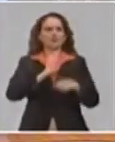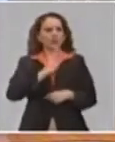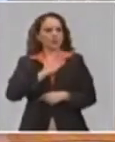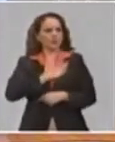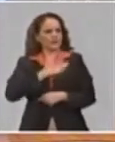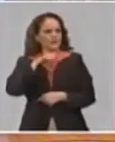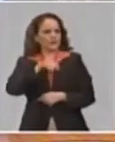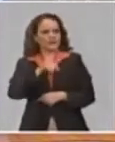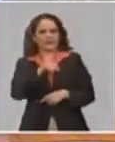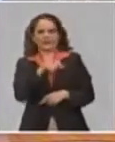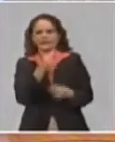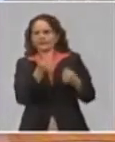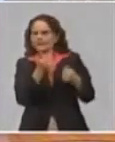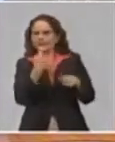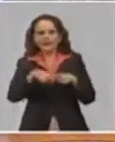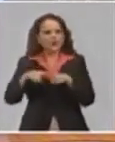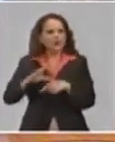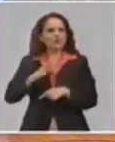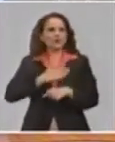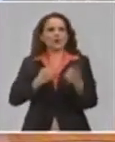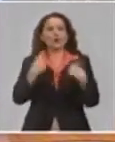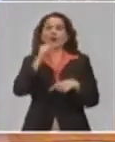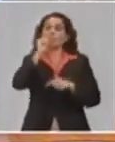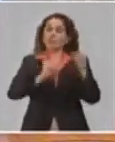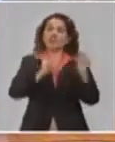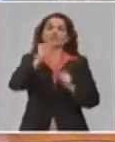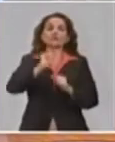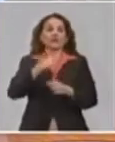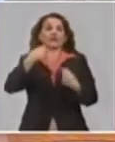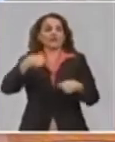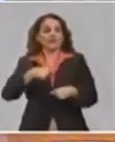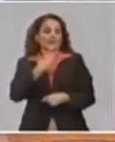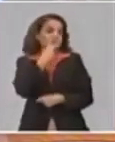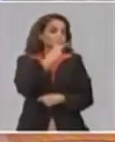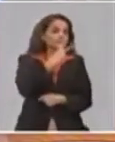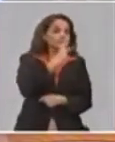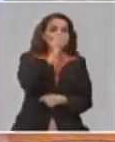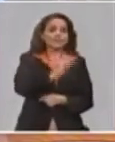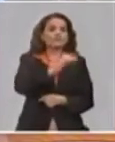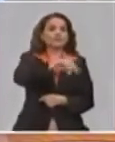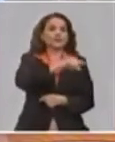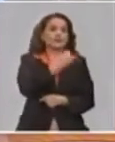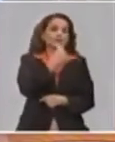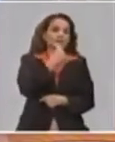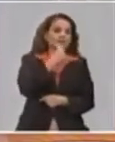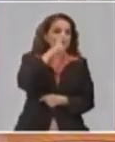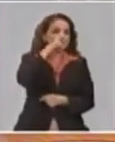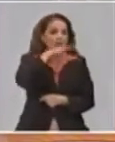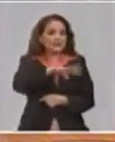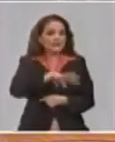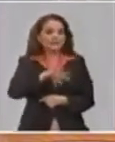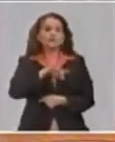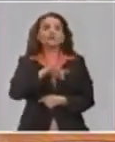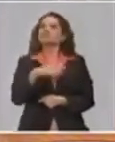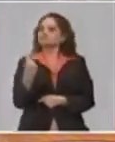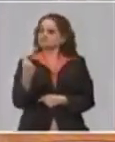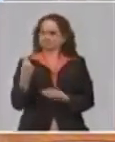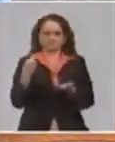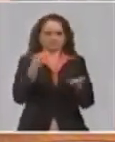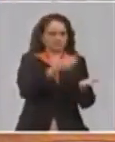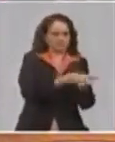que han tenido que cuidar a familiares, que necesitan estar en aislamiento porque son adultos mayores, son vulnerables, son niños. O sea, se ha